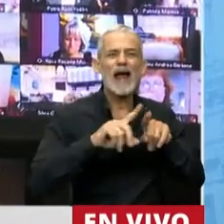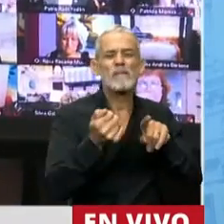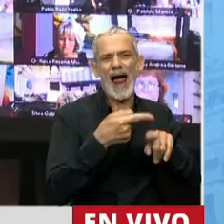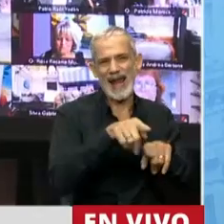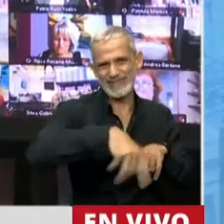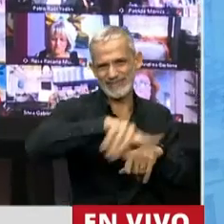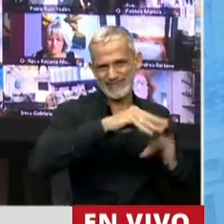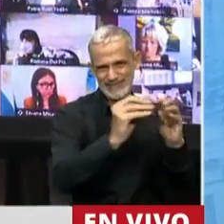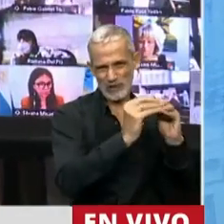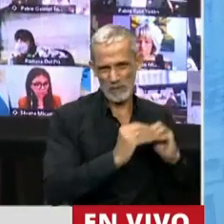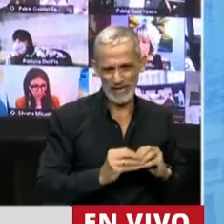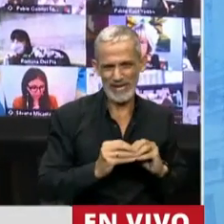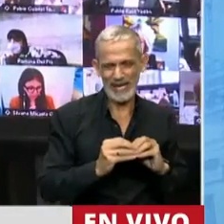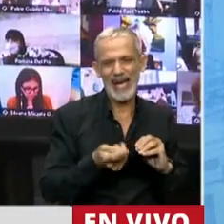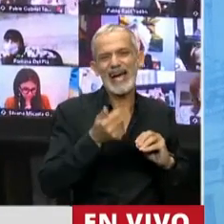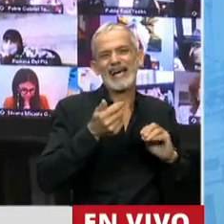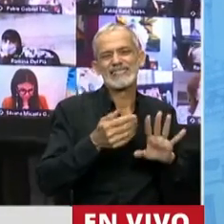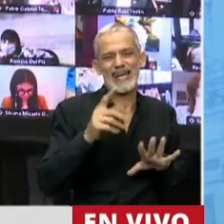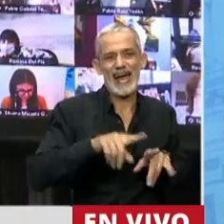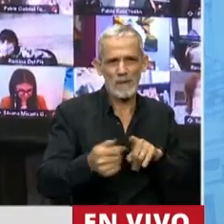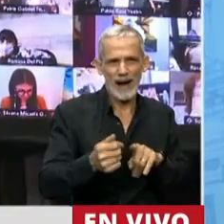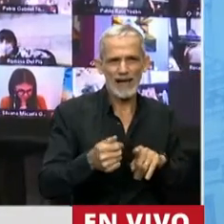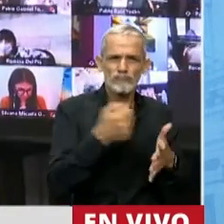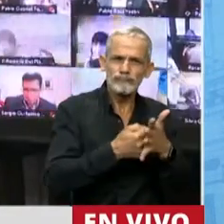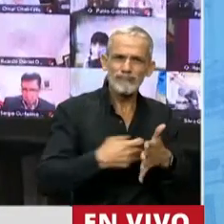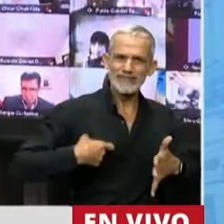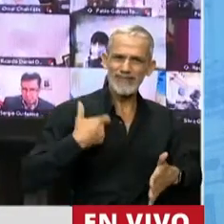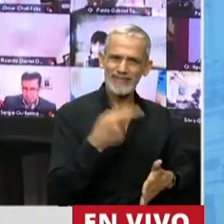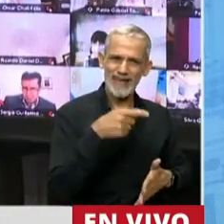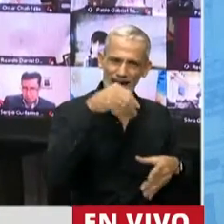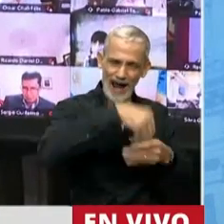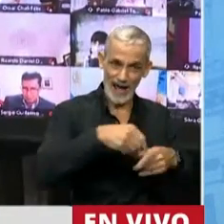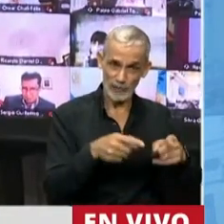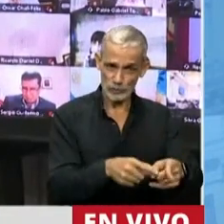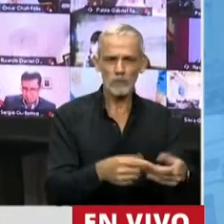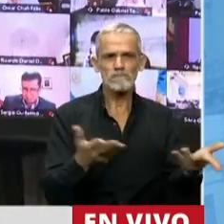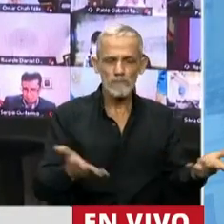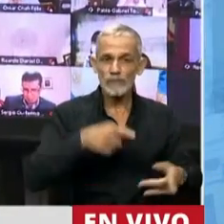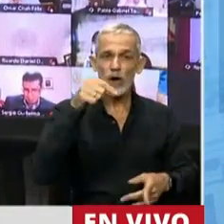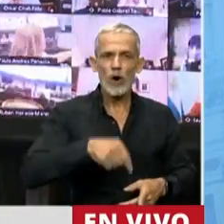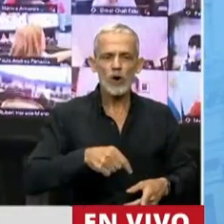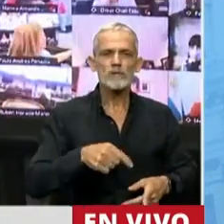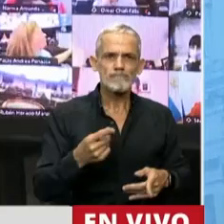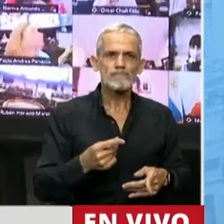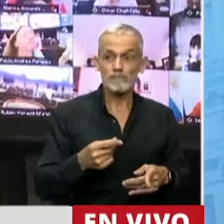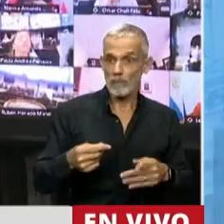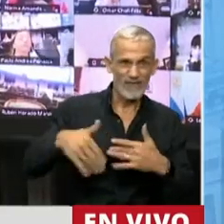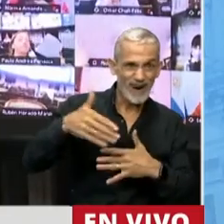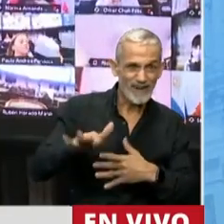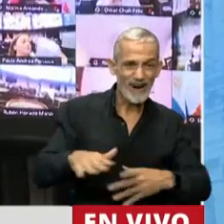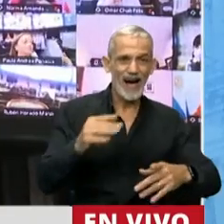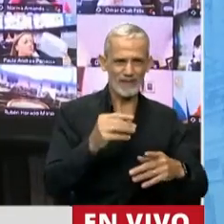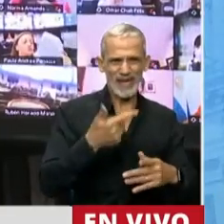sindicalistas, creo que hoy, atendiendo hasta media sanción del